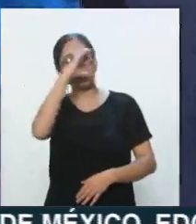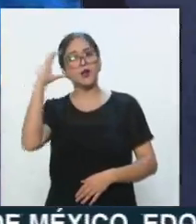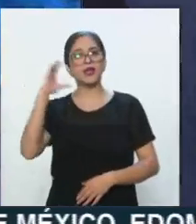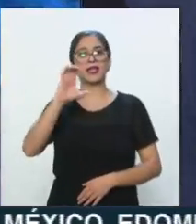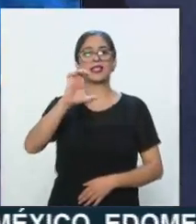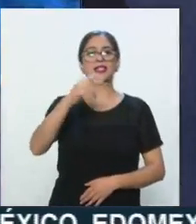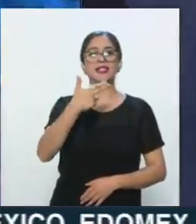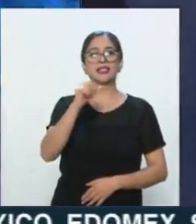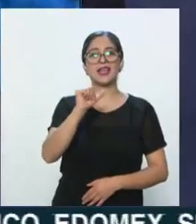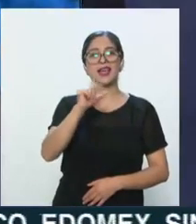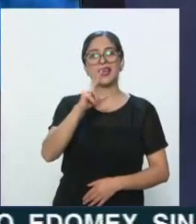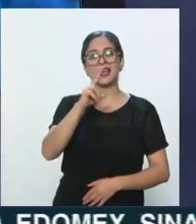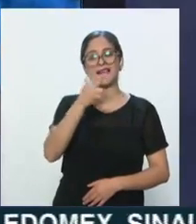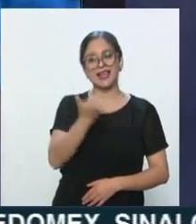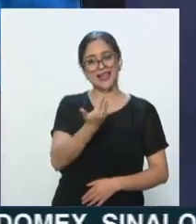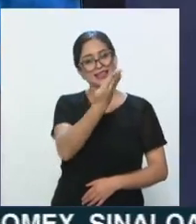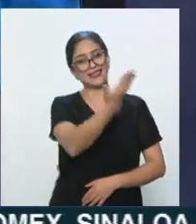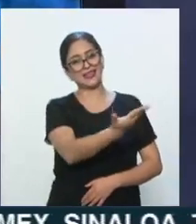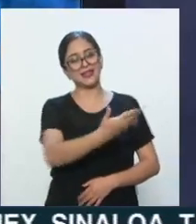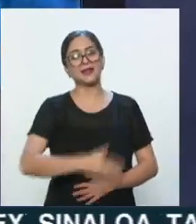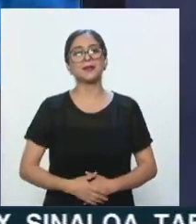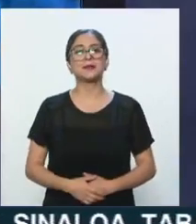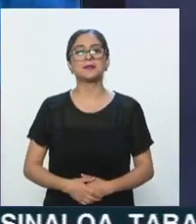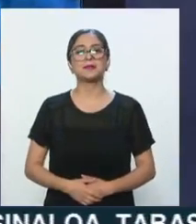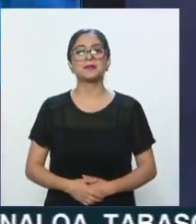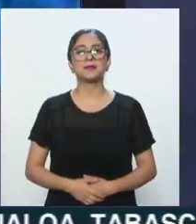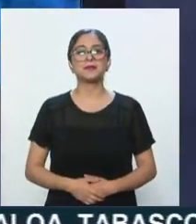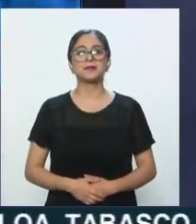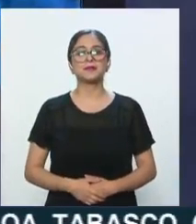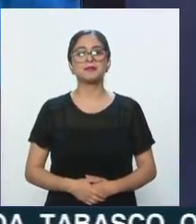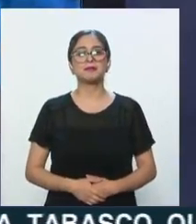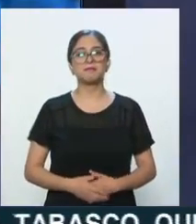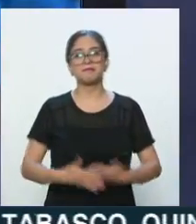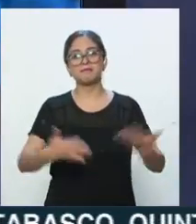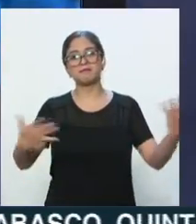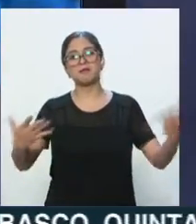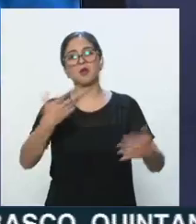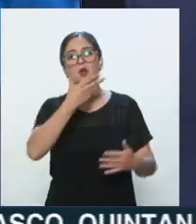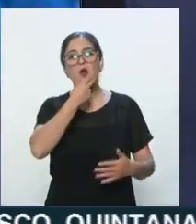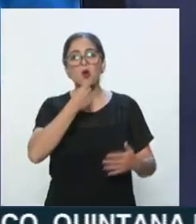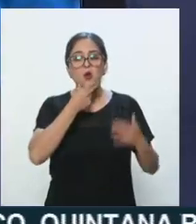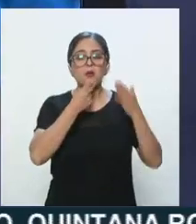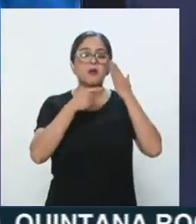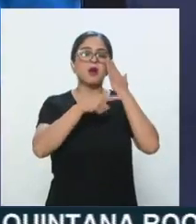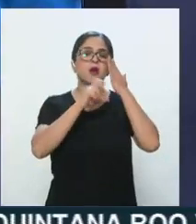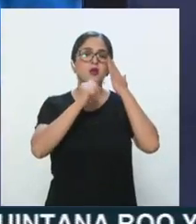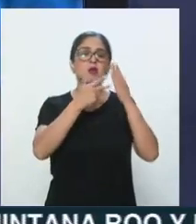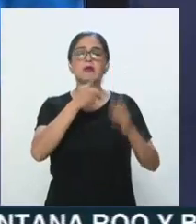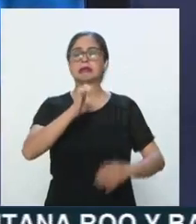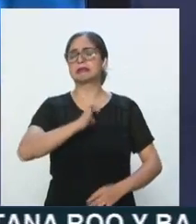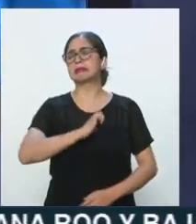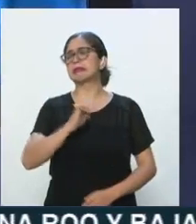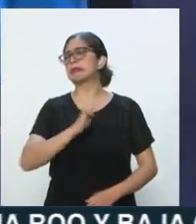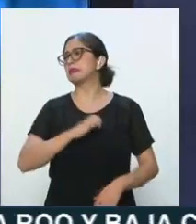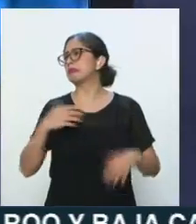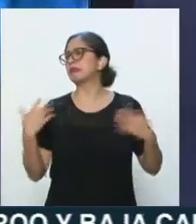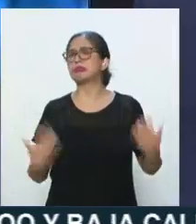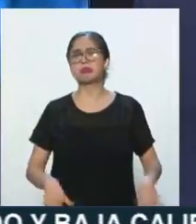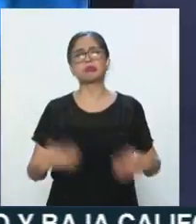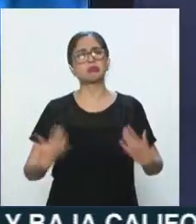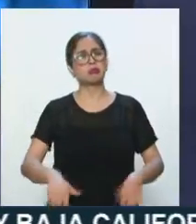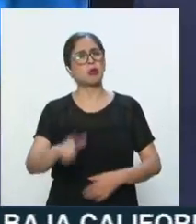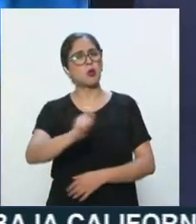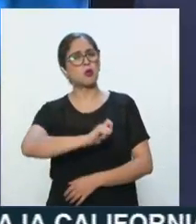Charlie, mi amigo Charlie. Claro, ¿cómo estás, Charlie? Bueno, Don Shula, gran entrenador, el máximo poseedor de